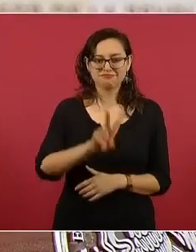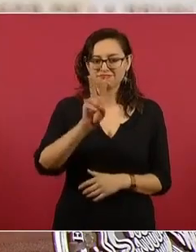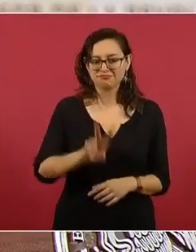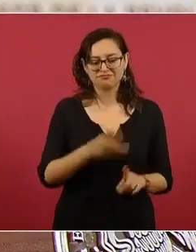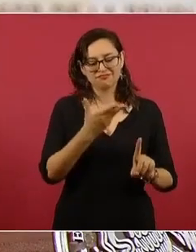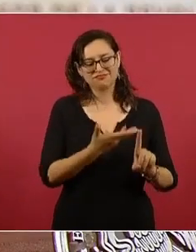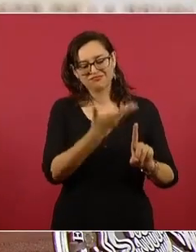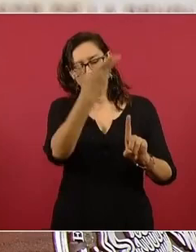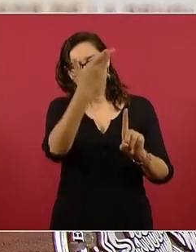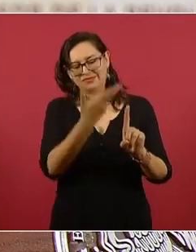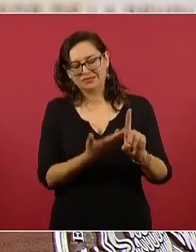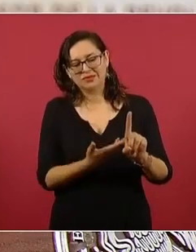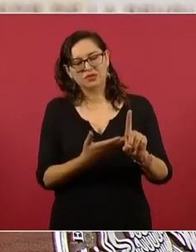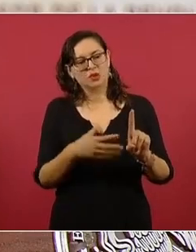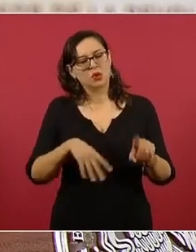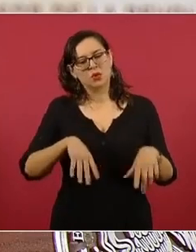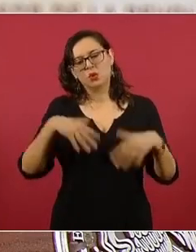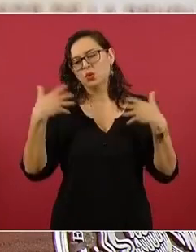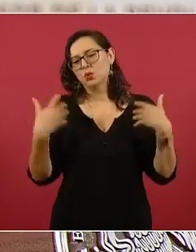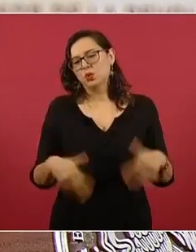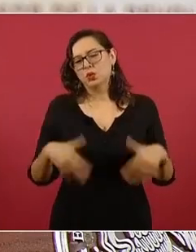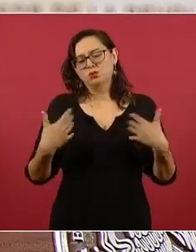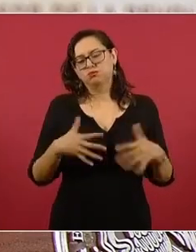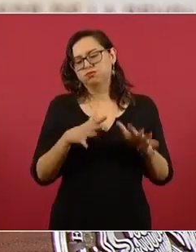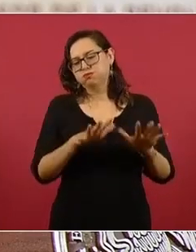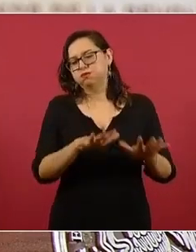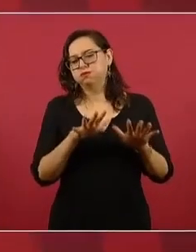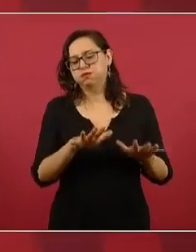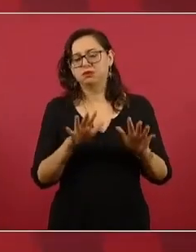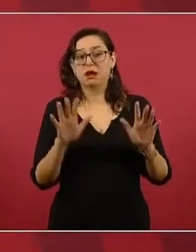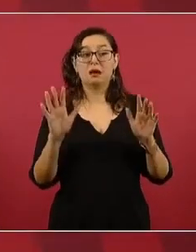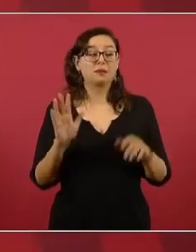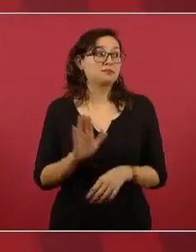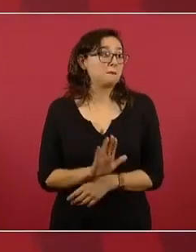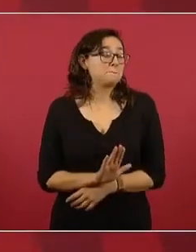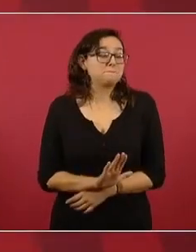es una gran escritora